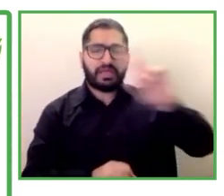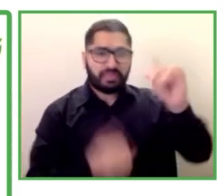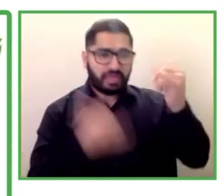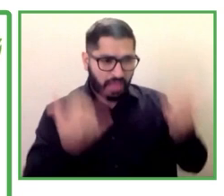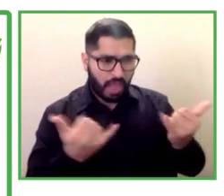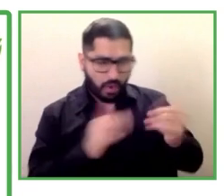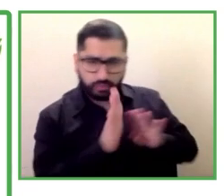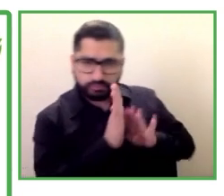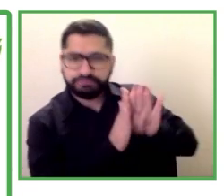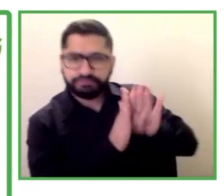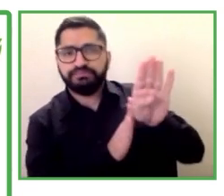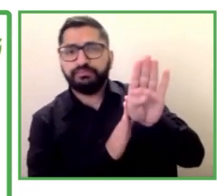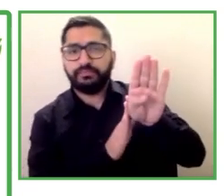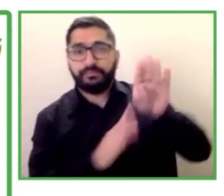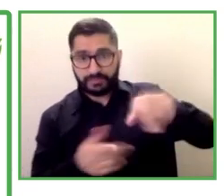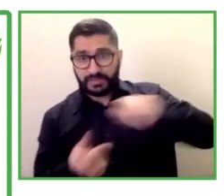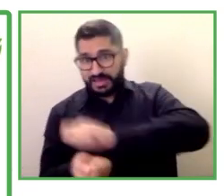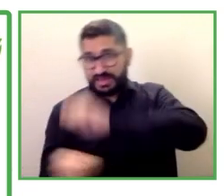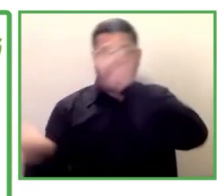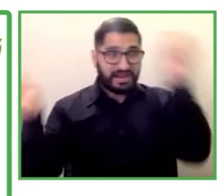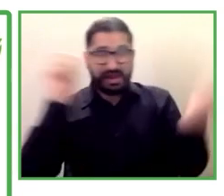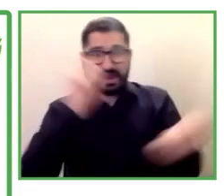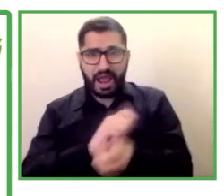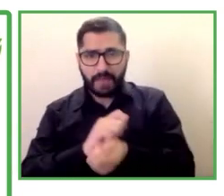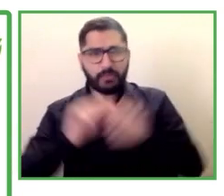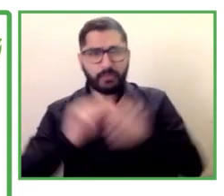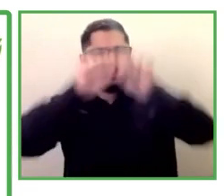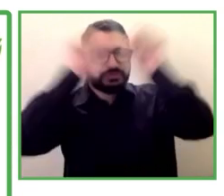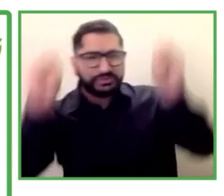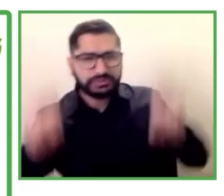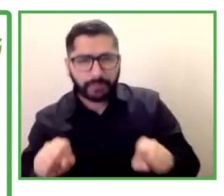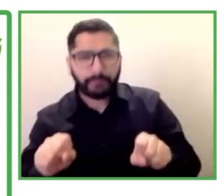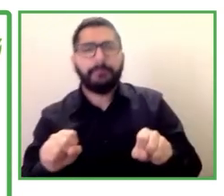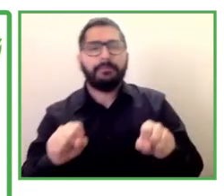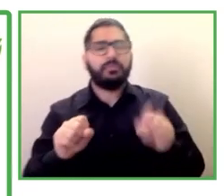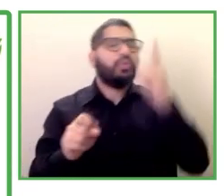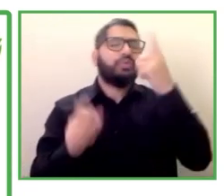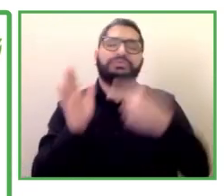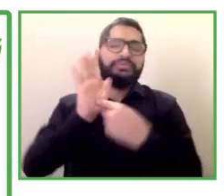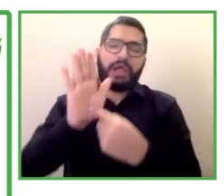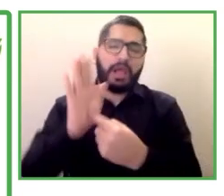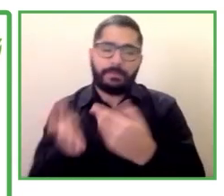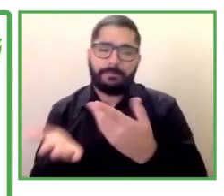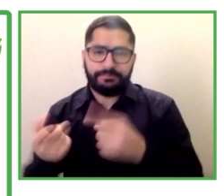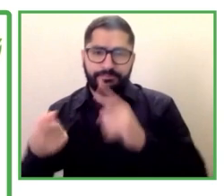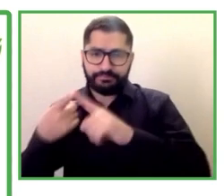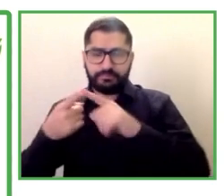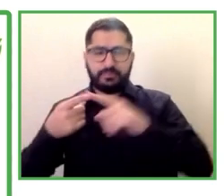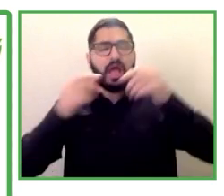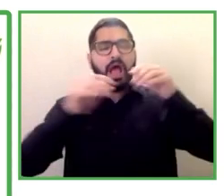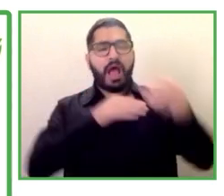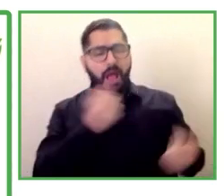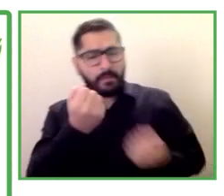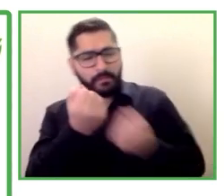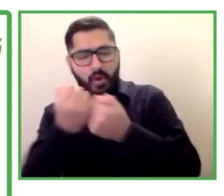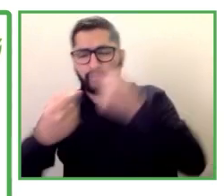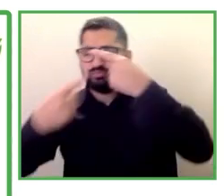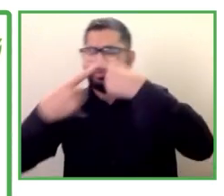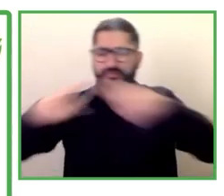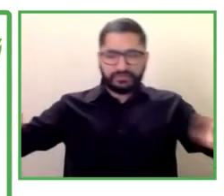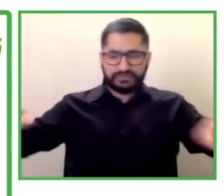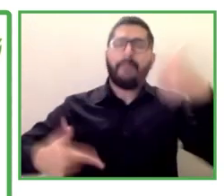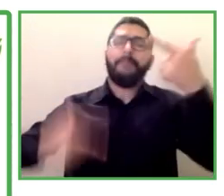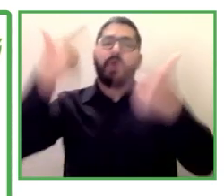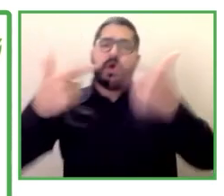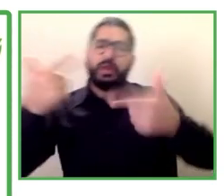locales como Nadia mencionó el apoyo de las distintas políticas alrededor de